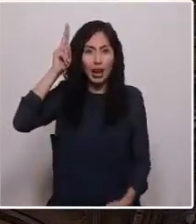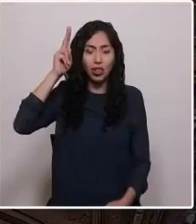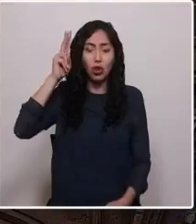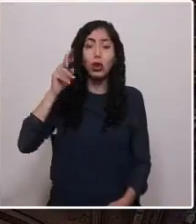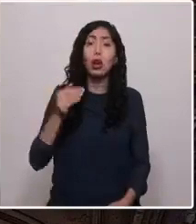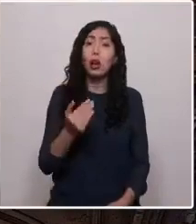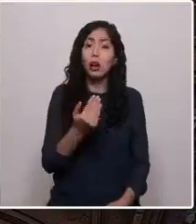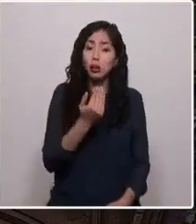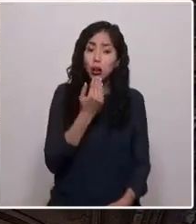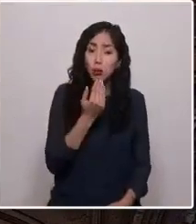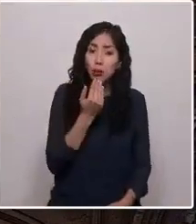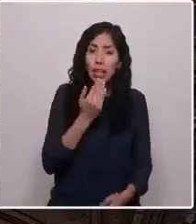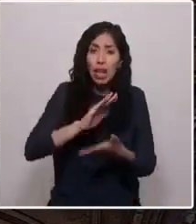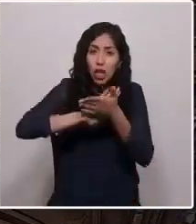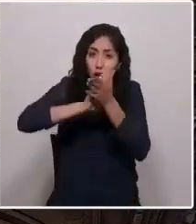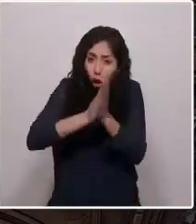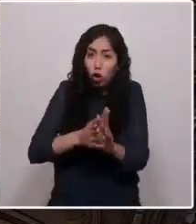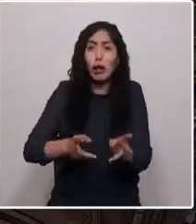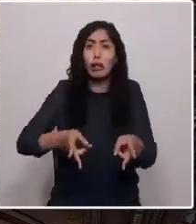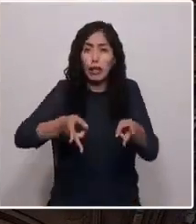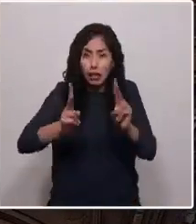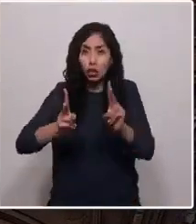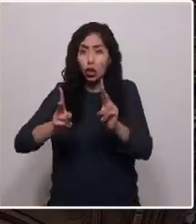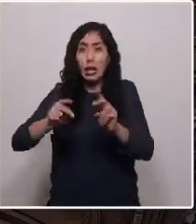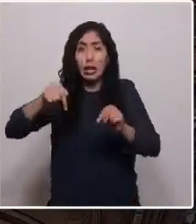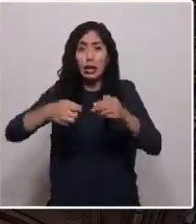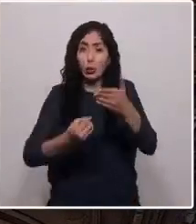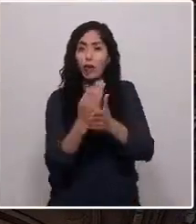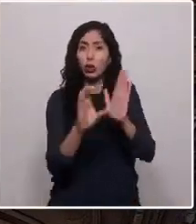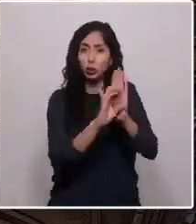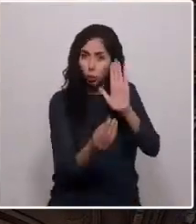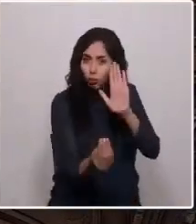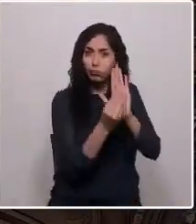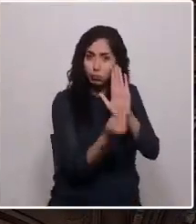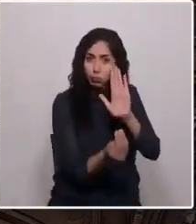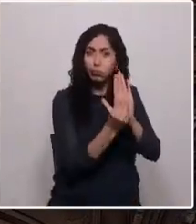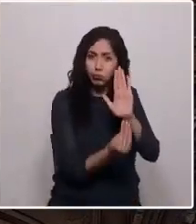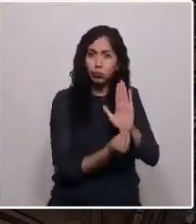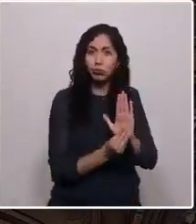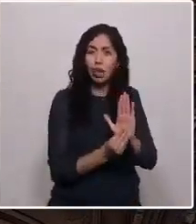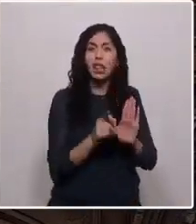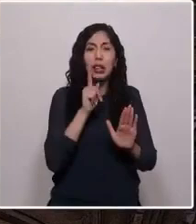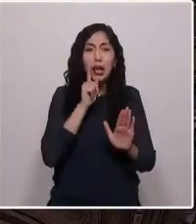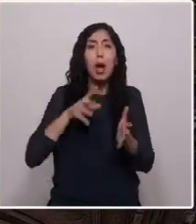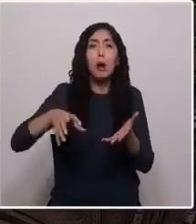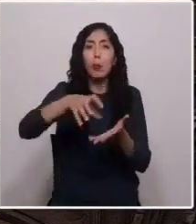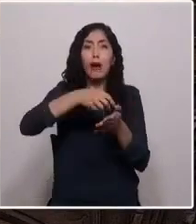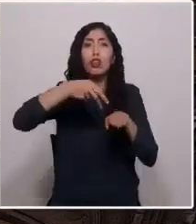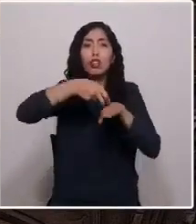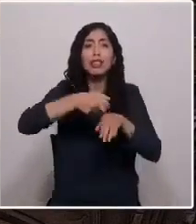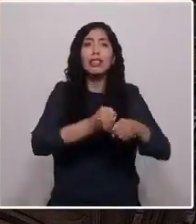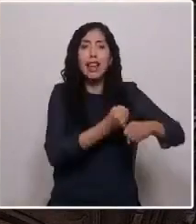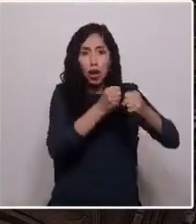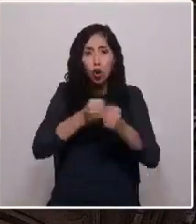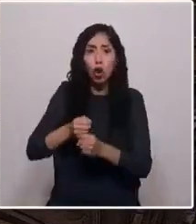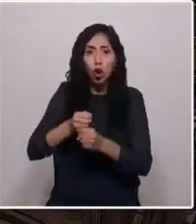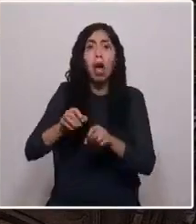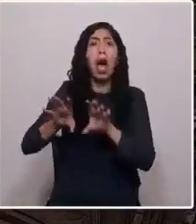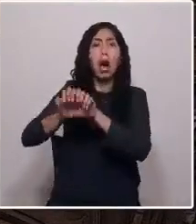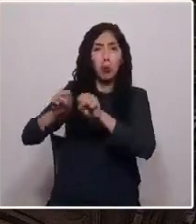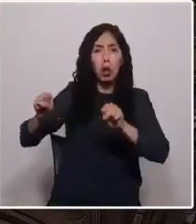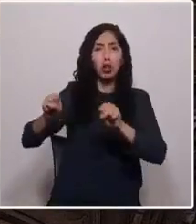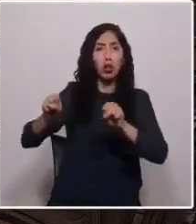establezca todos los derechos en esta nueva constitución. el pueblo chango está de acuerdo con un Estado